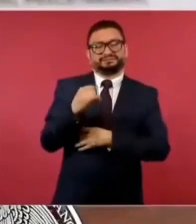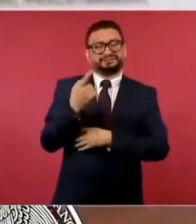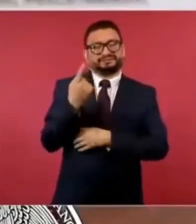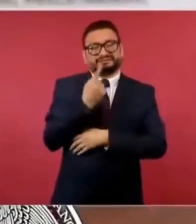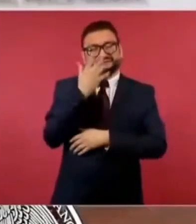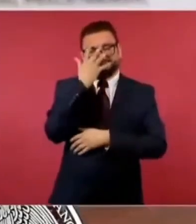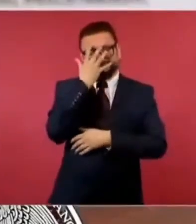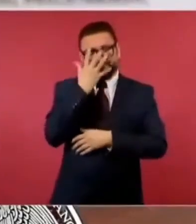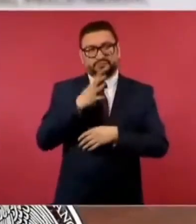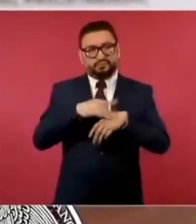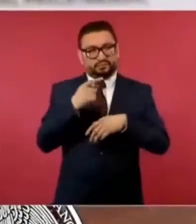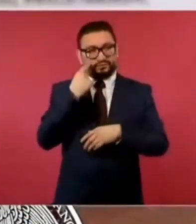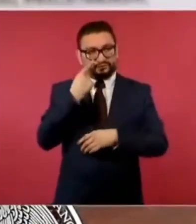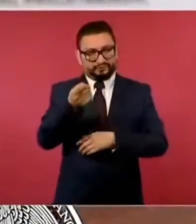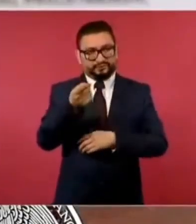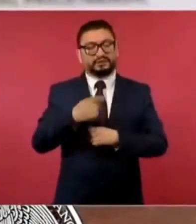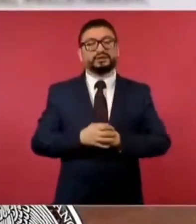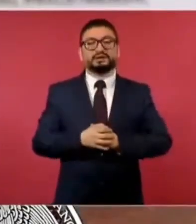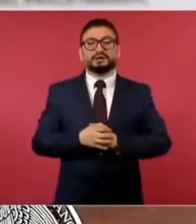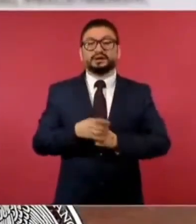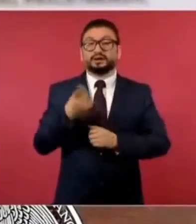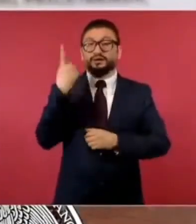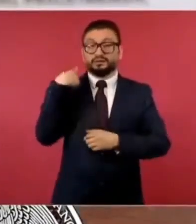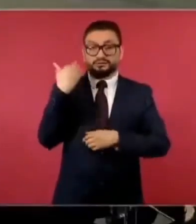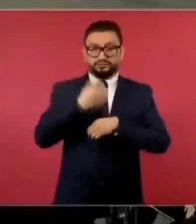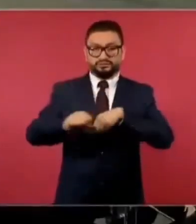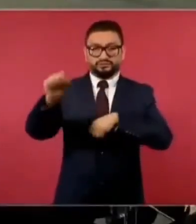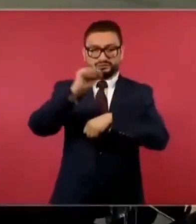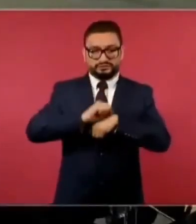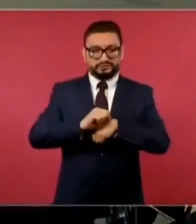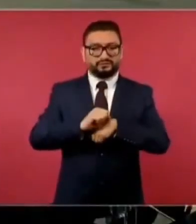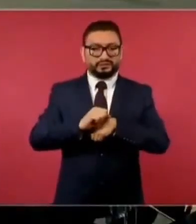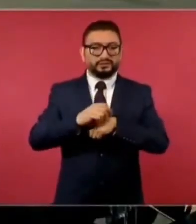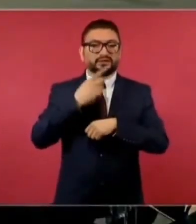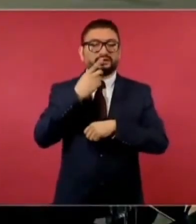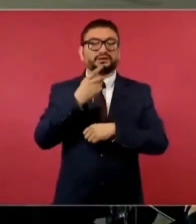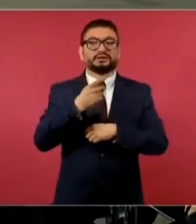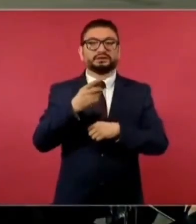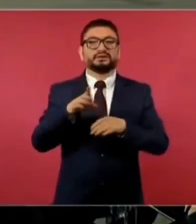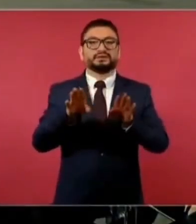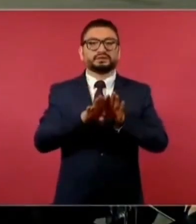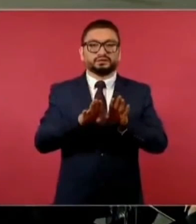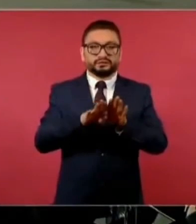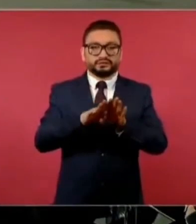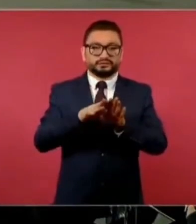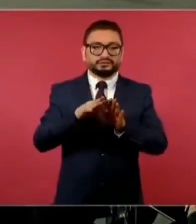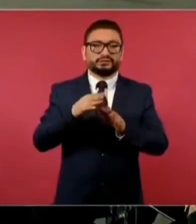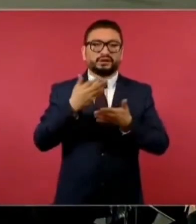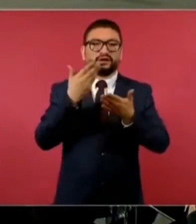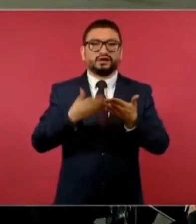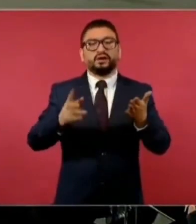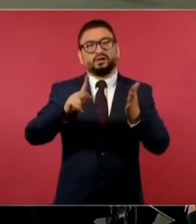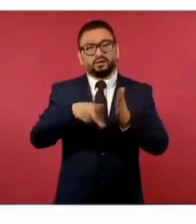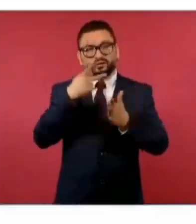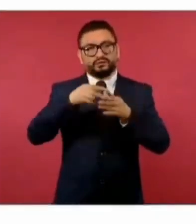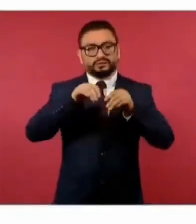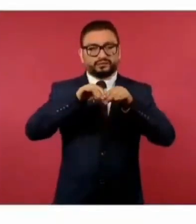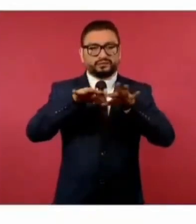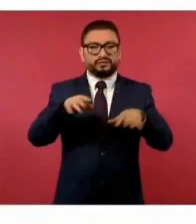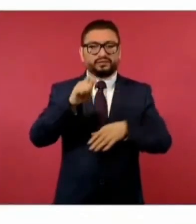La semana pasada, recordarán, que inventaron que Nissan se iba de México y esta semana volvieron a la carga